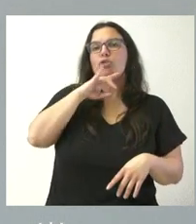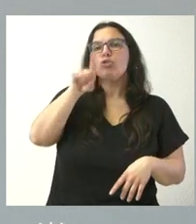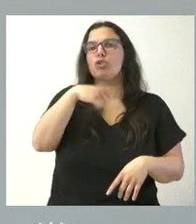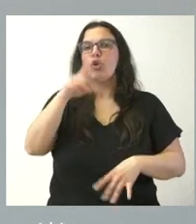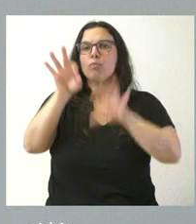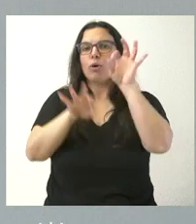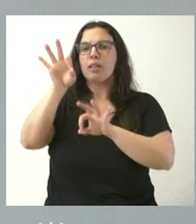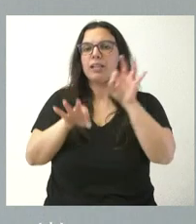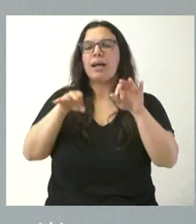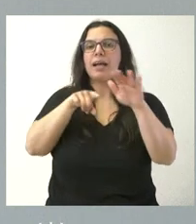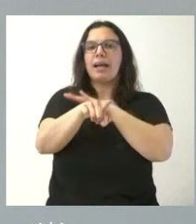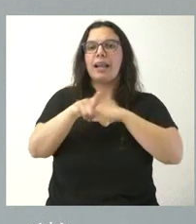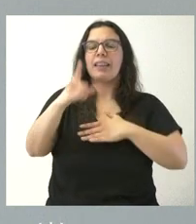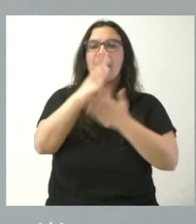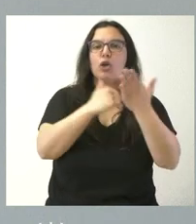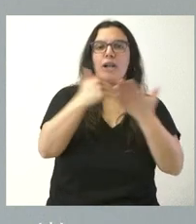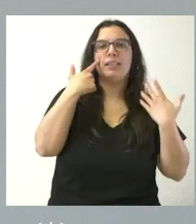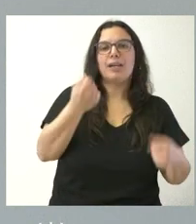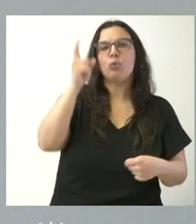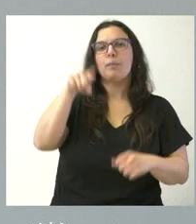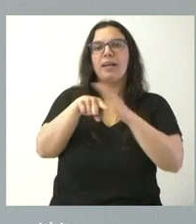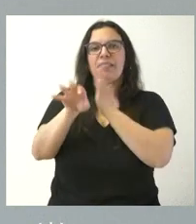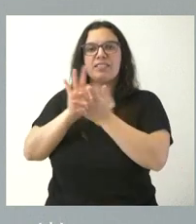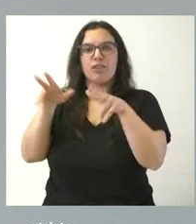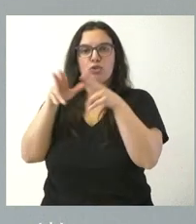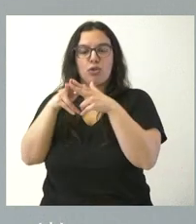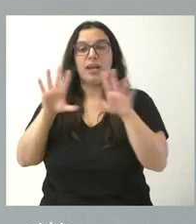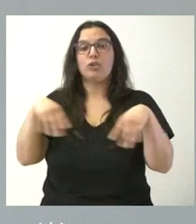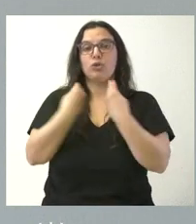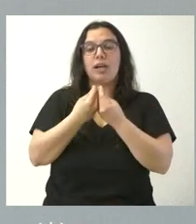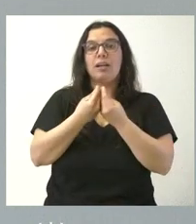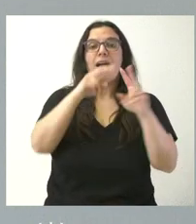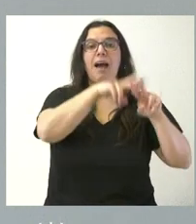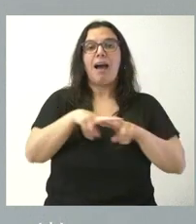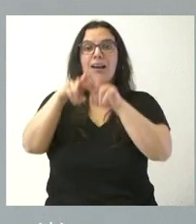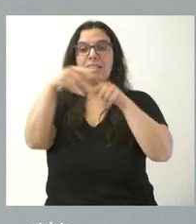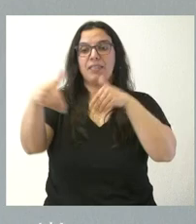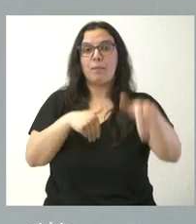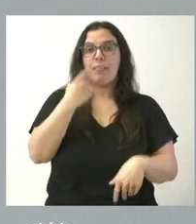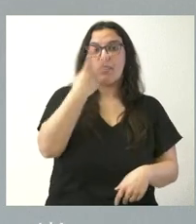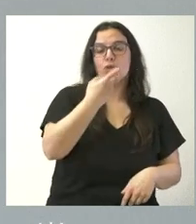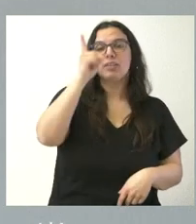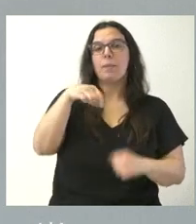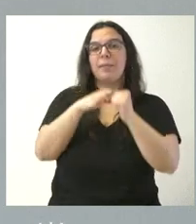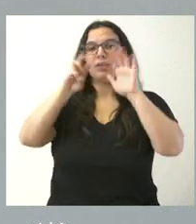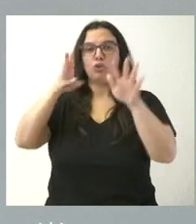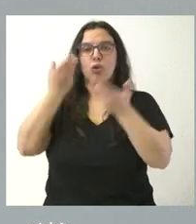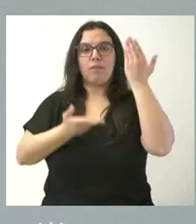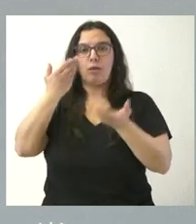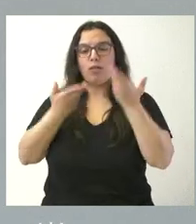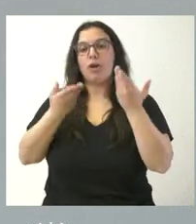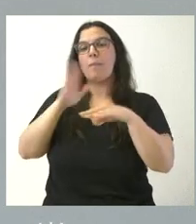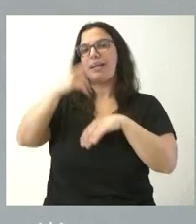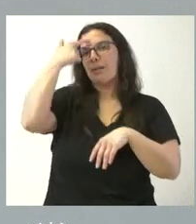Salud y en la Gerencia de Servicios Sociales. En total se plantean dos análisis de la demanda y 28 evaluaciones del grado de